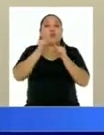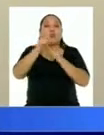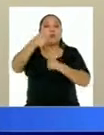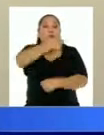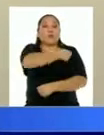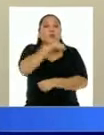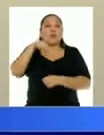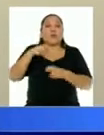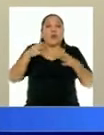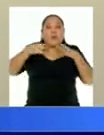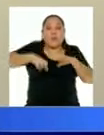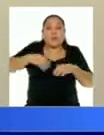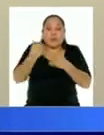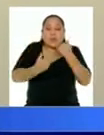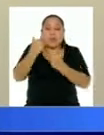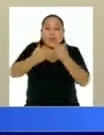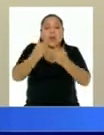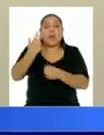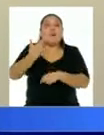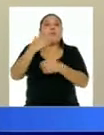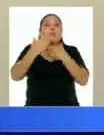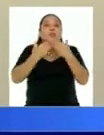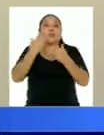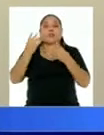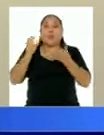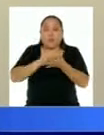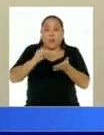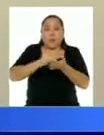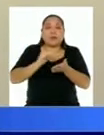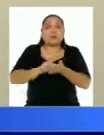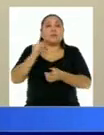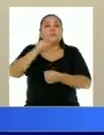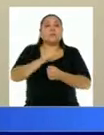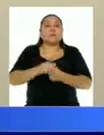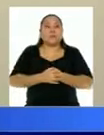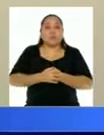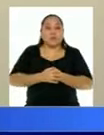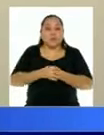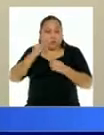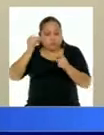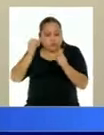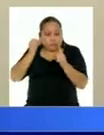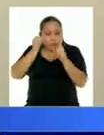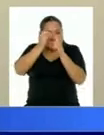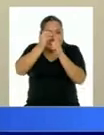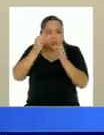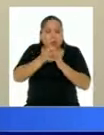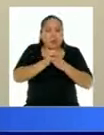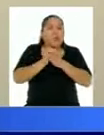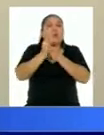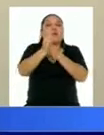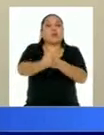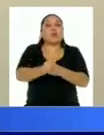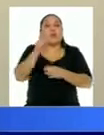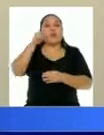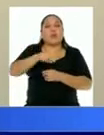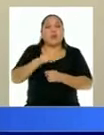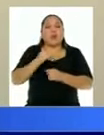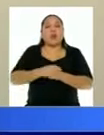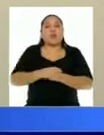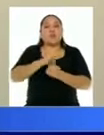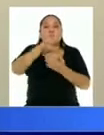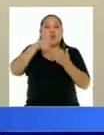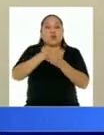acelerar el proceso aún más y nos van a encaminar al objetivo de este gobierno que es vacunar a todos los adultos